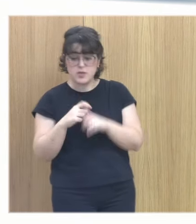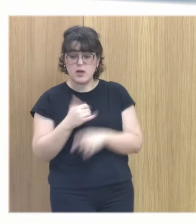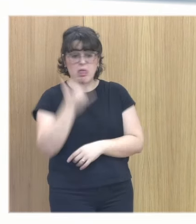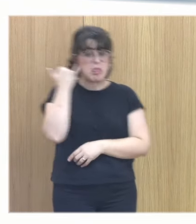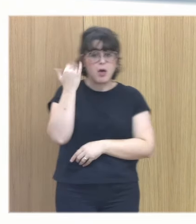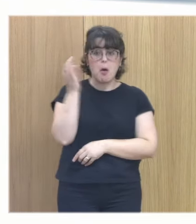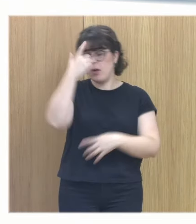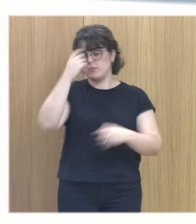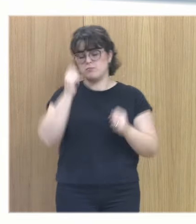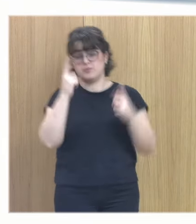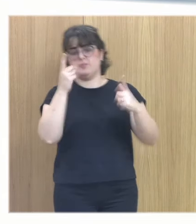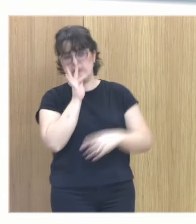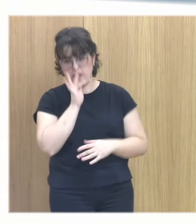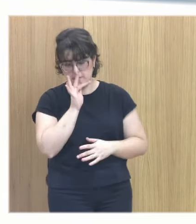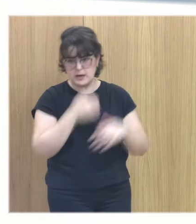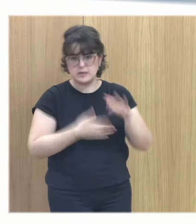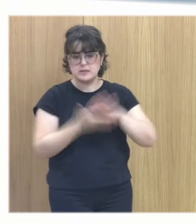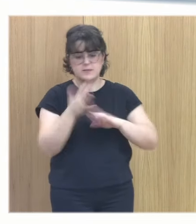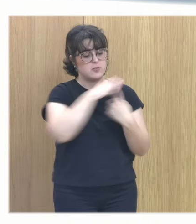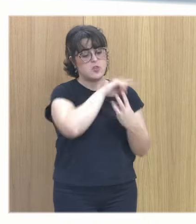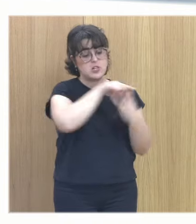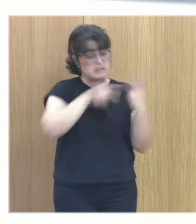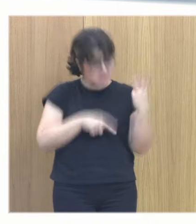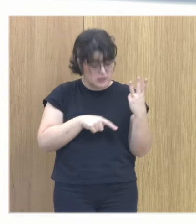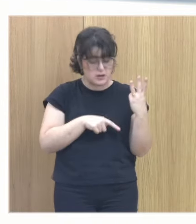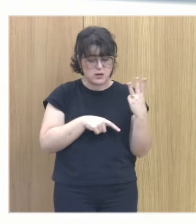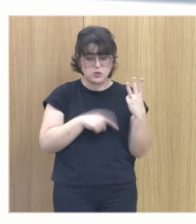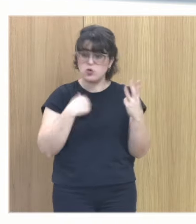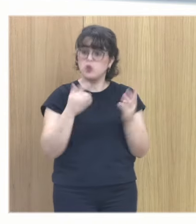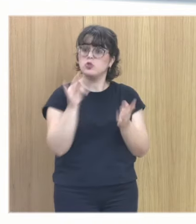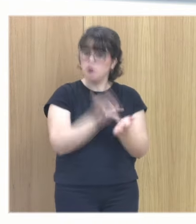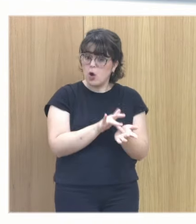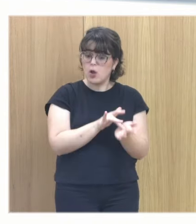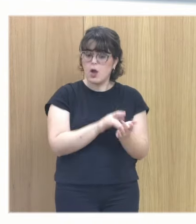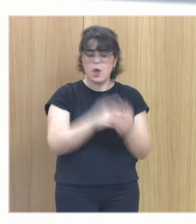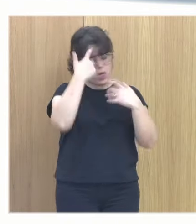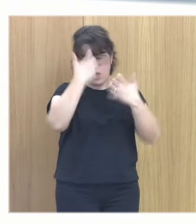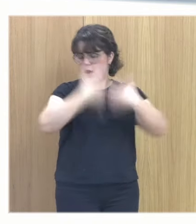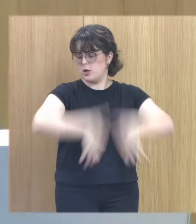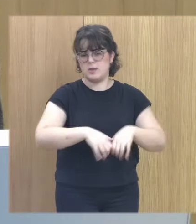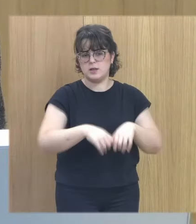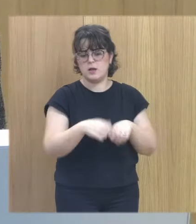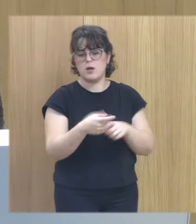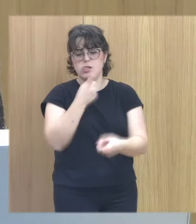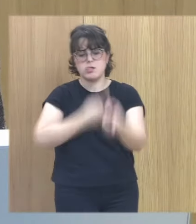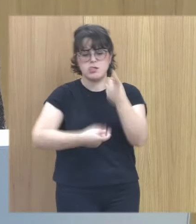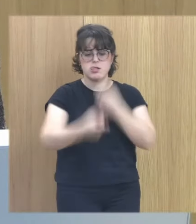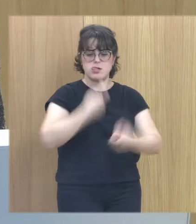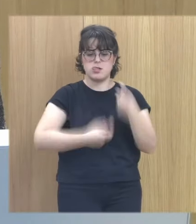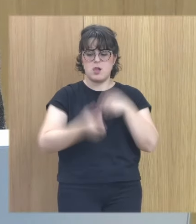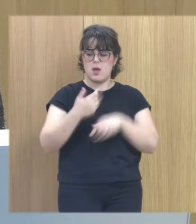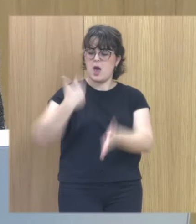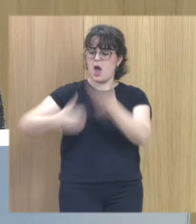o no consciente son tres tres escenarios que cuando yo me los encuentro automáticamente voy para atrás y trato de